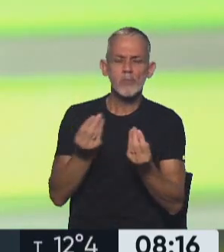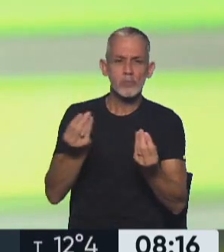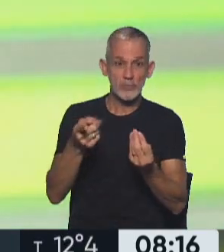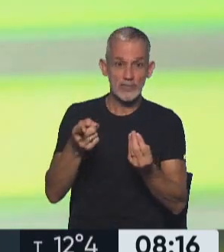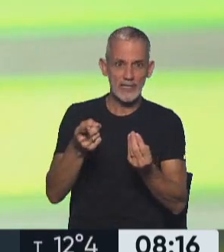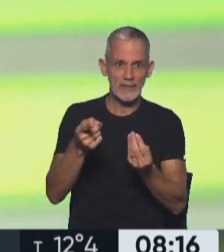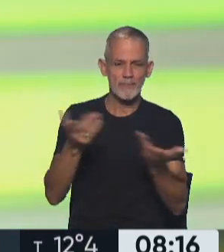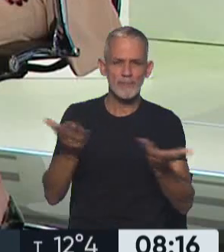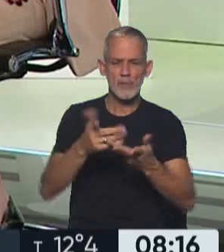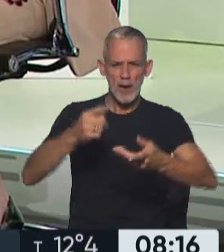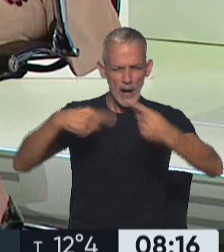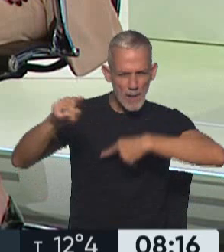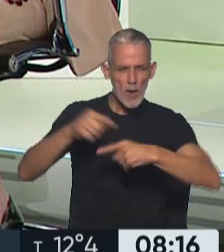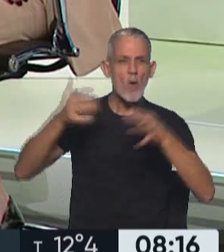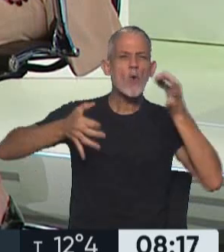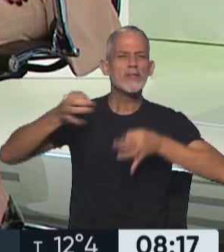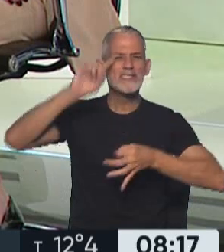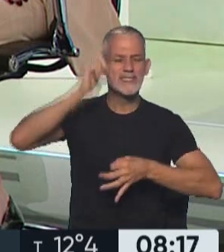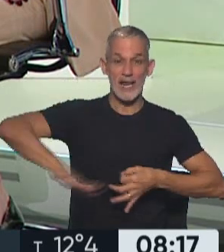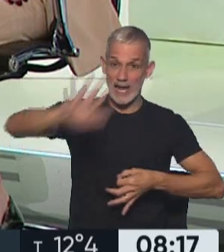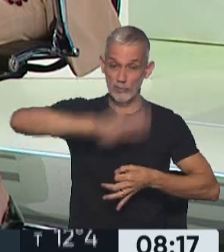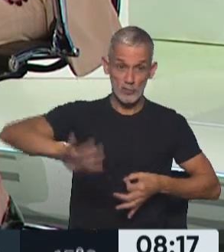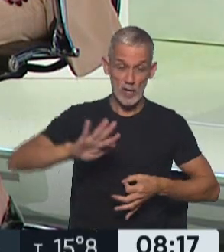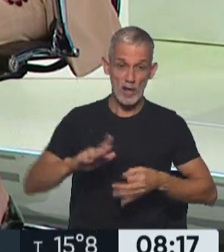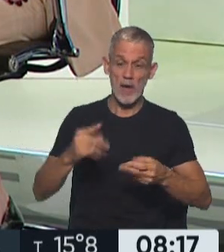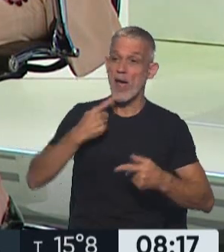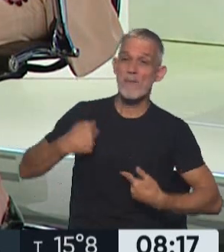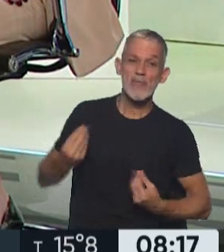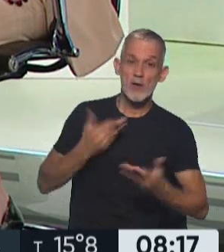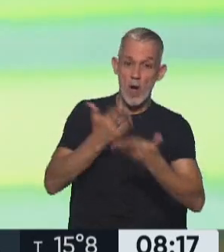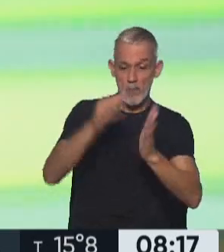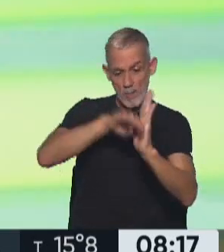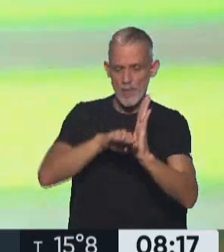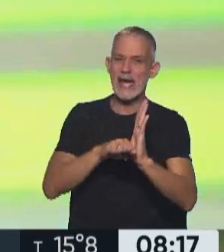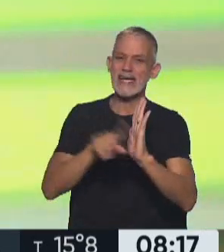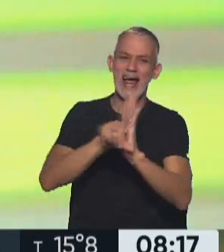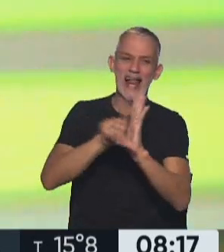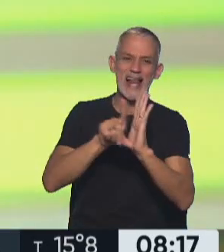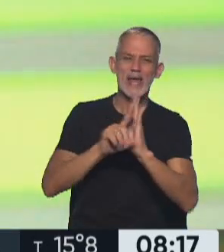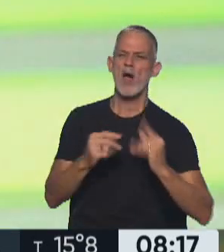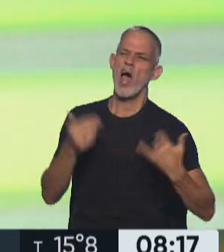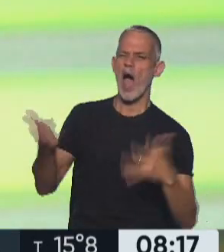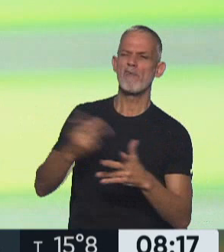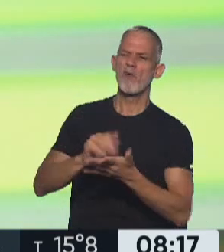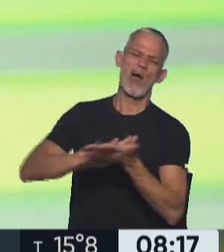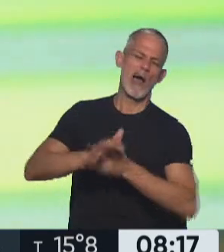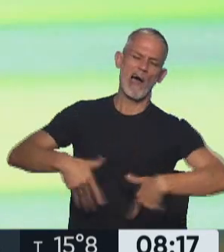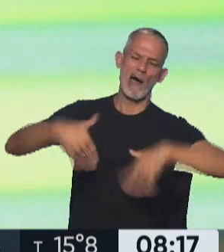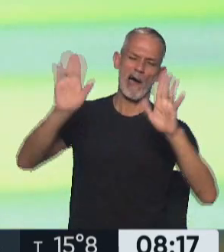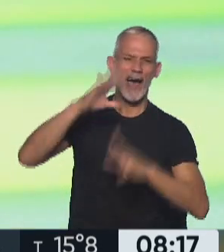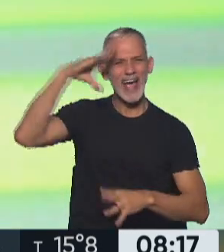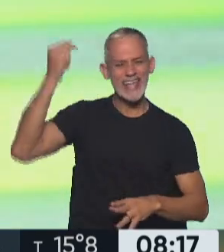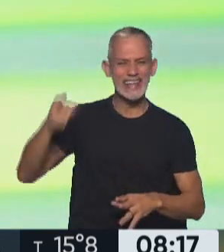cambio de la justicia federal, lo que me dijeron era, esa es una ley para favorecer la impunidad de